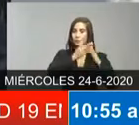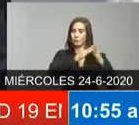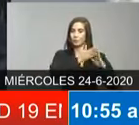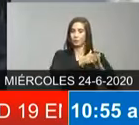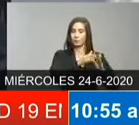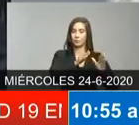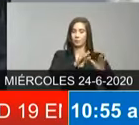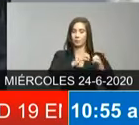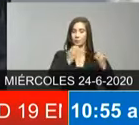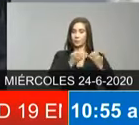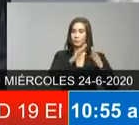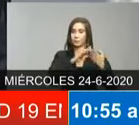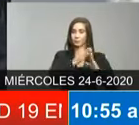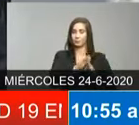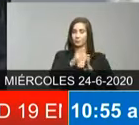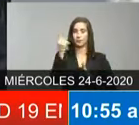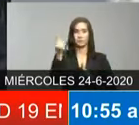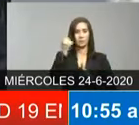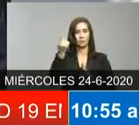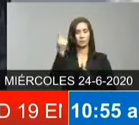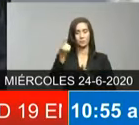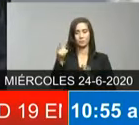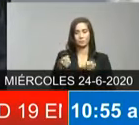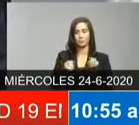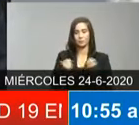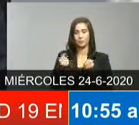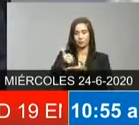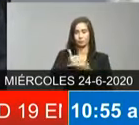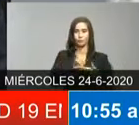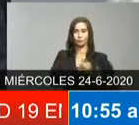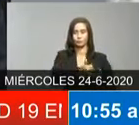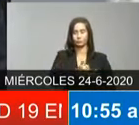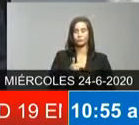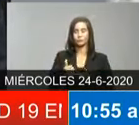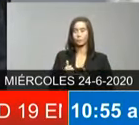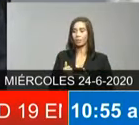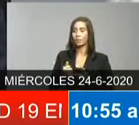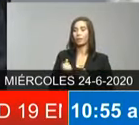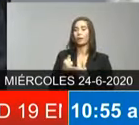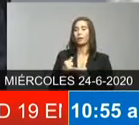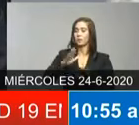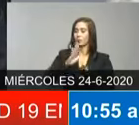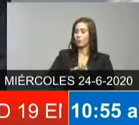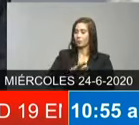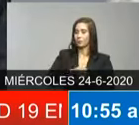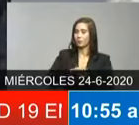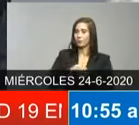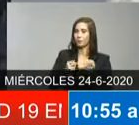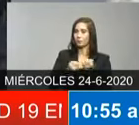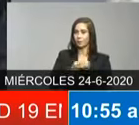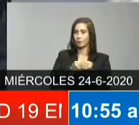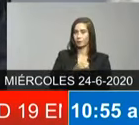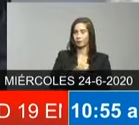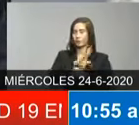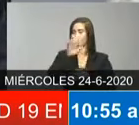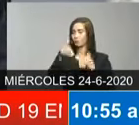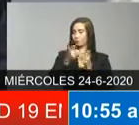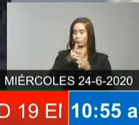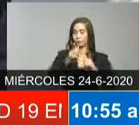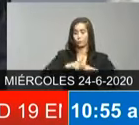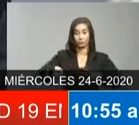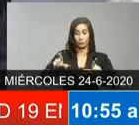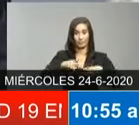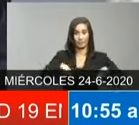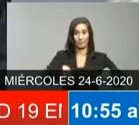estado participando en los operativos que llevamos a cabo a nivel nacional no